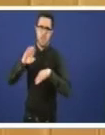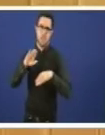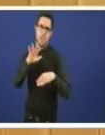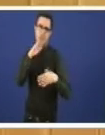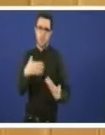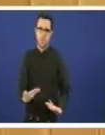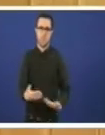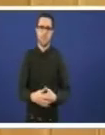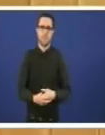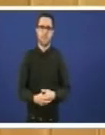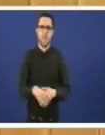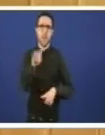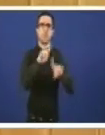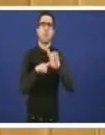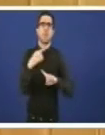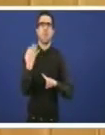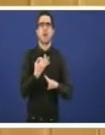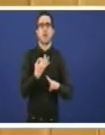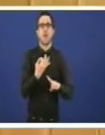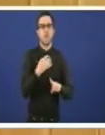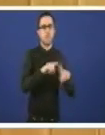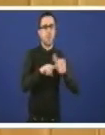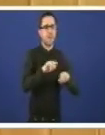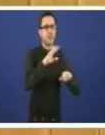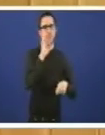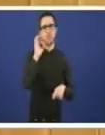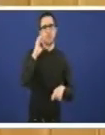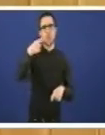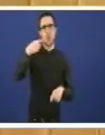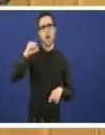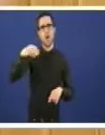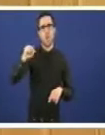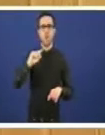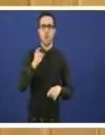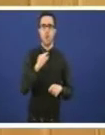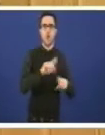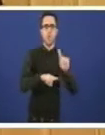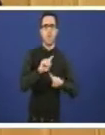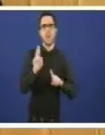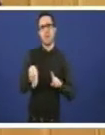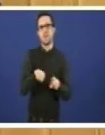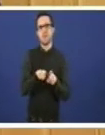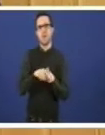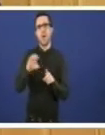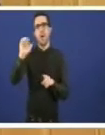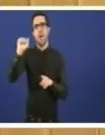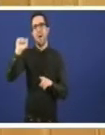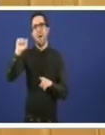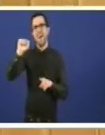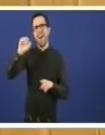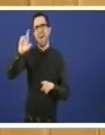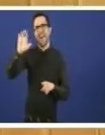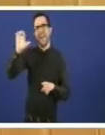o problema o é Sogama o problema chamase Areosa que é o vertedoiro que está próximo